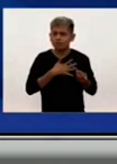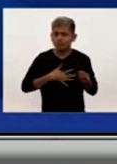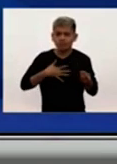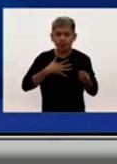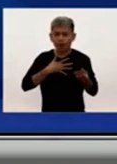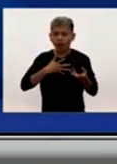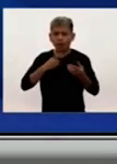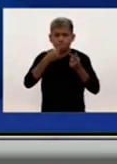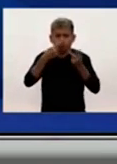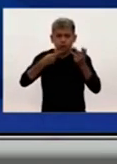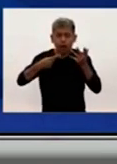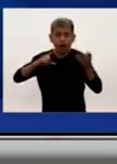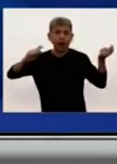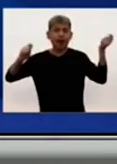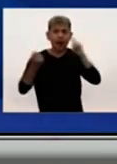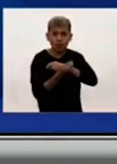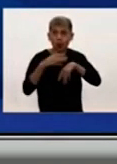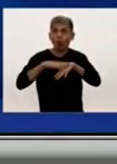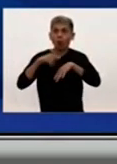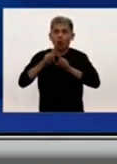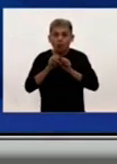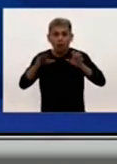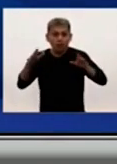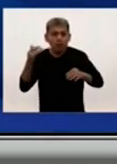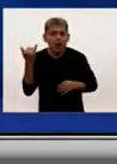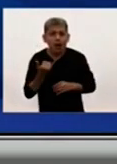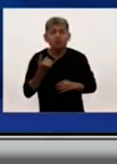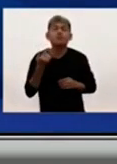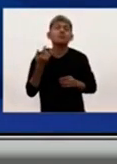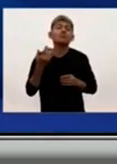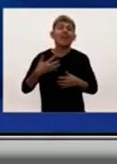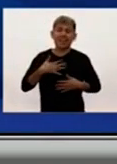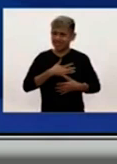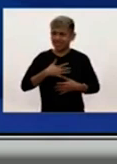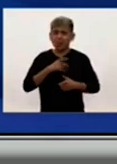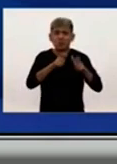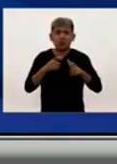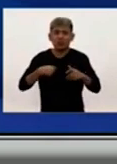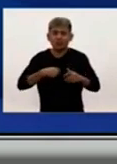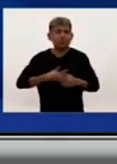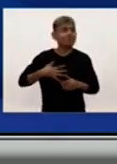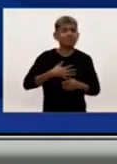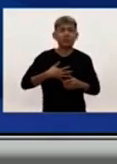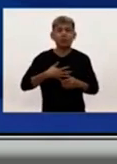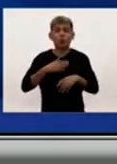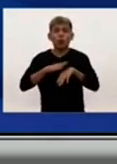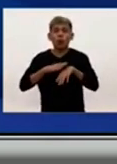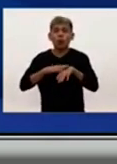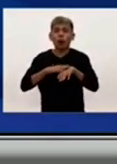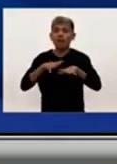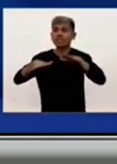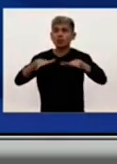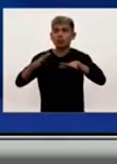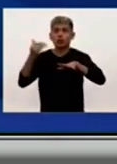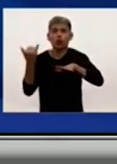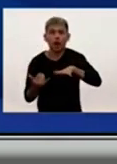frente a la pandemia. Hoy debemos reconocer que el estado de ánimo que ha provocado la situación que venimos